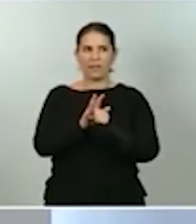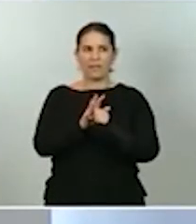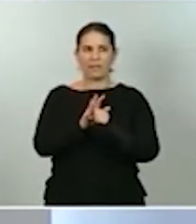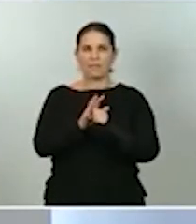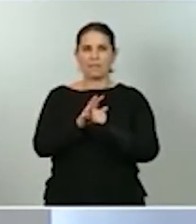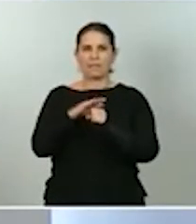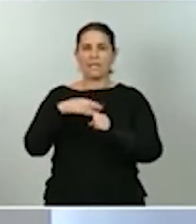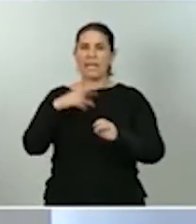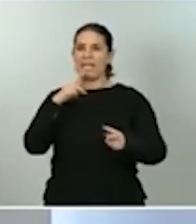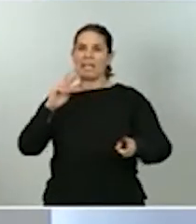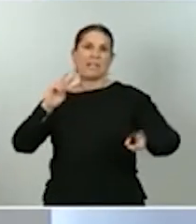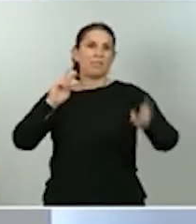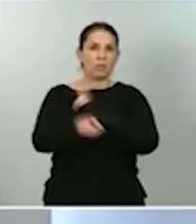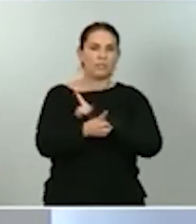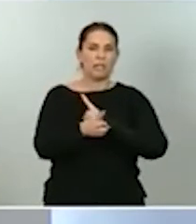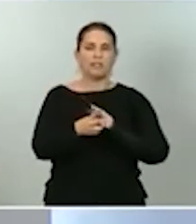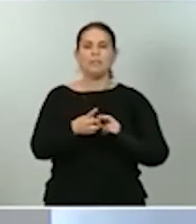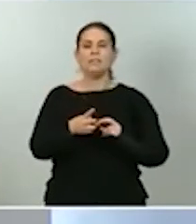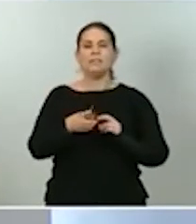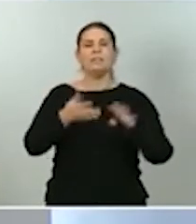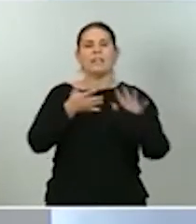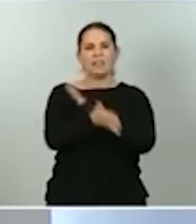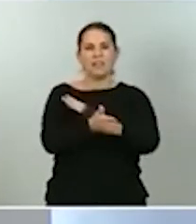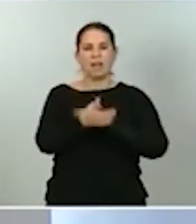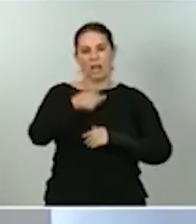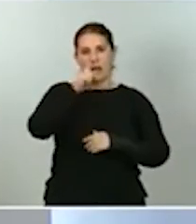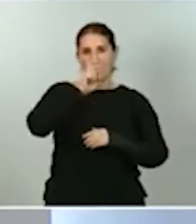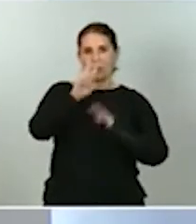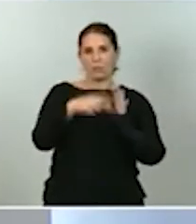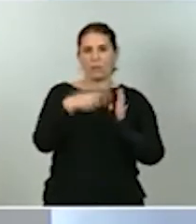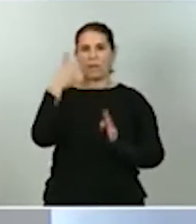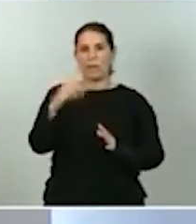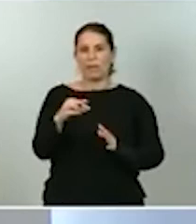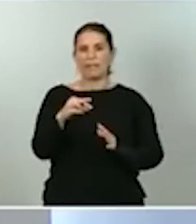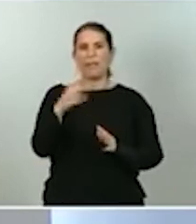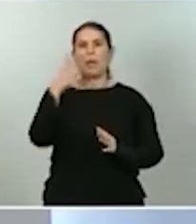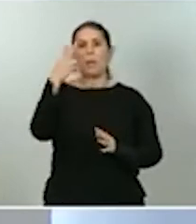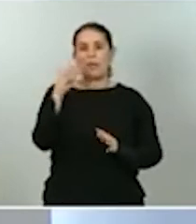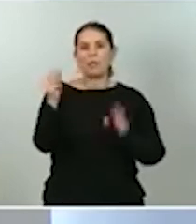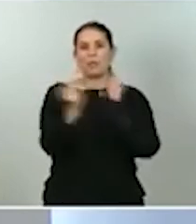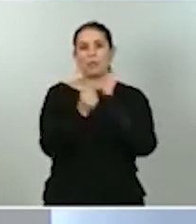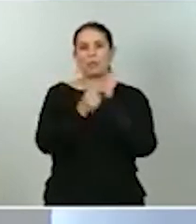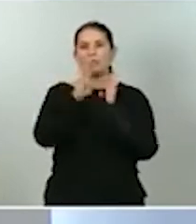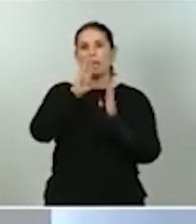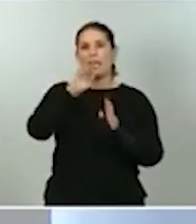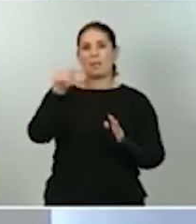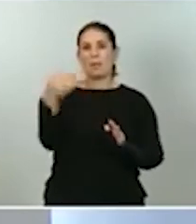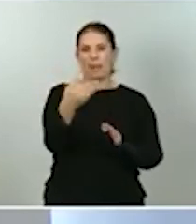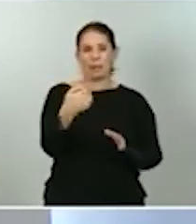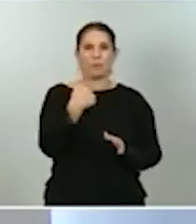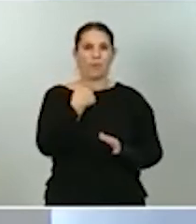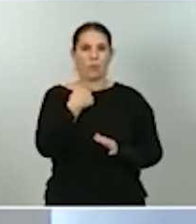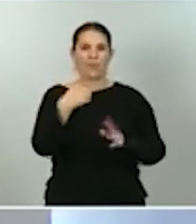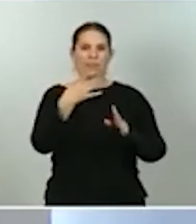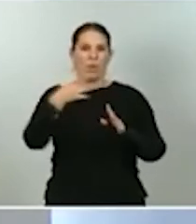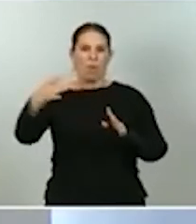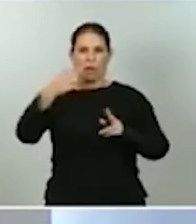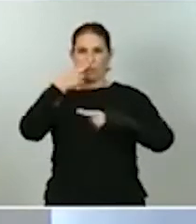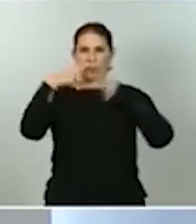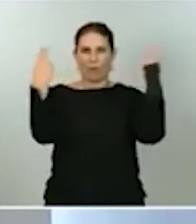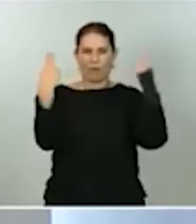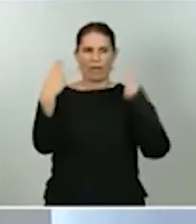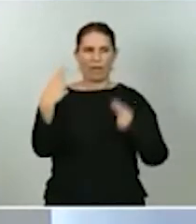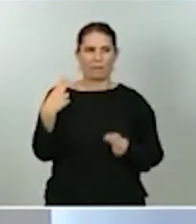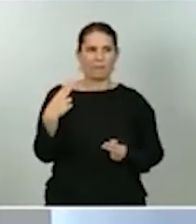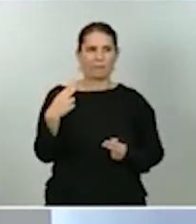el ejercicio 2020 de más de 20 puntos porcentuales del PIB en términos de la deuda pública. Esta revisión al